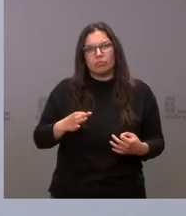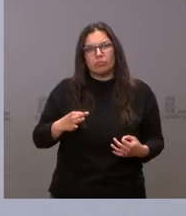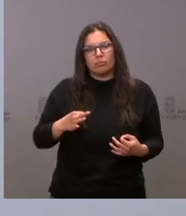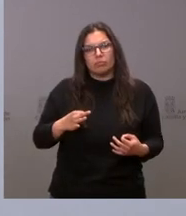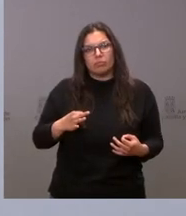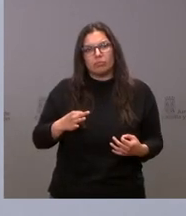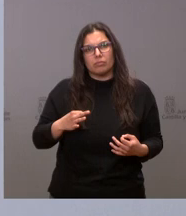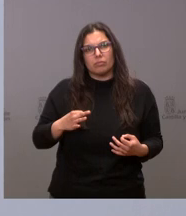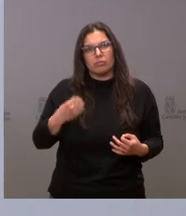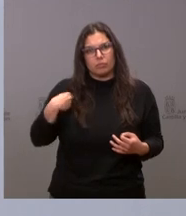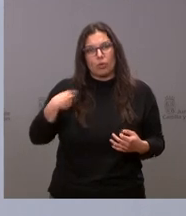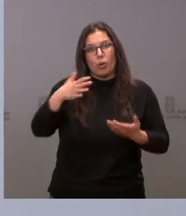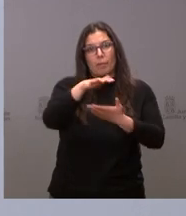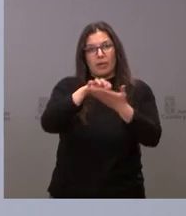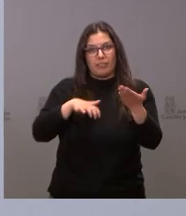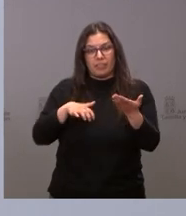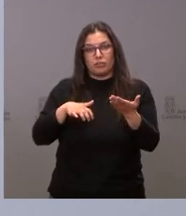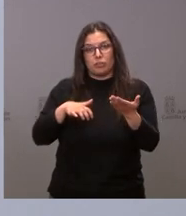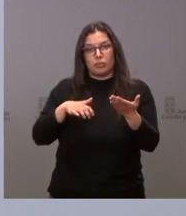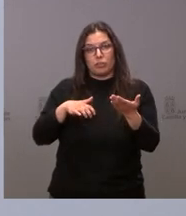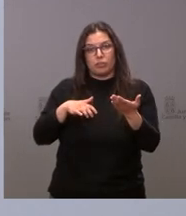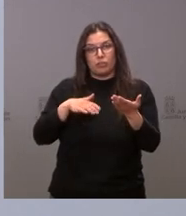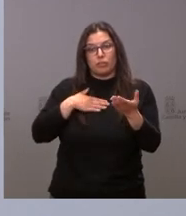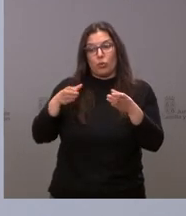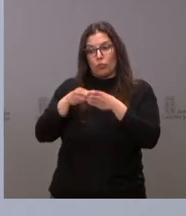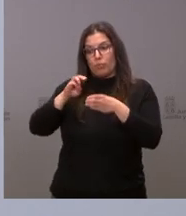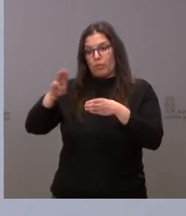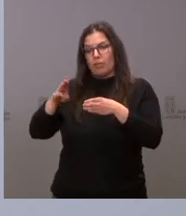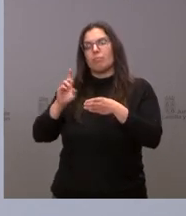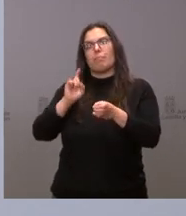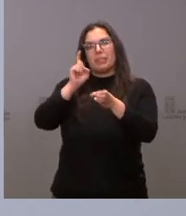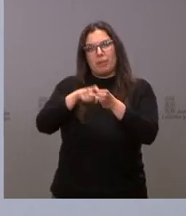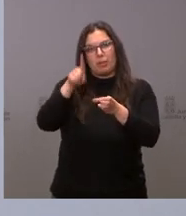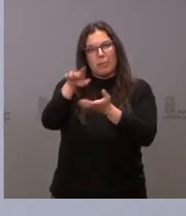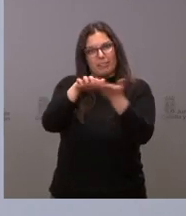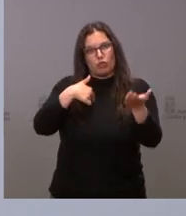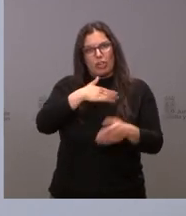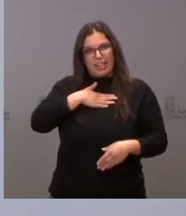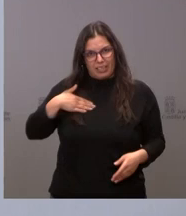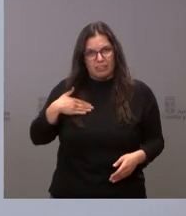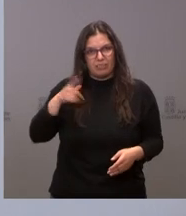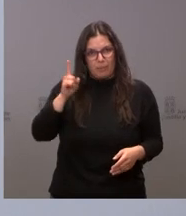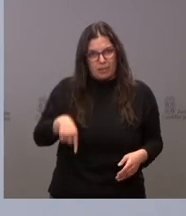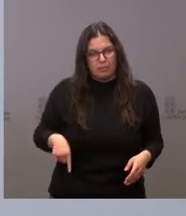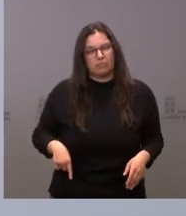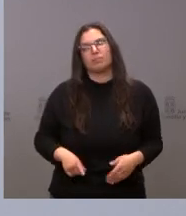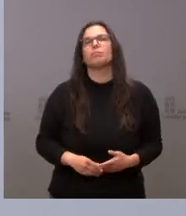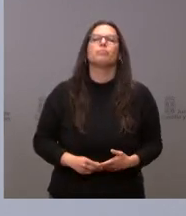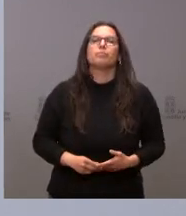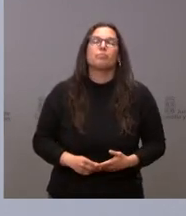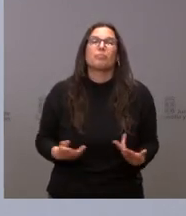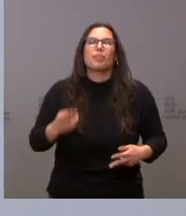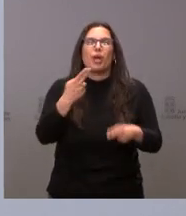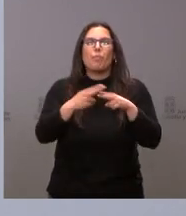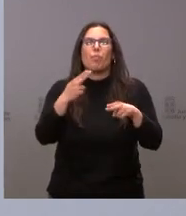en ese manifiesto incorporar a mi formación política al Partido Popular en ese manifiesto. No entiendo la política